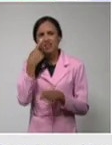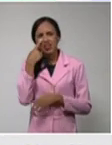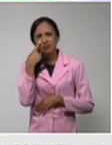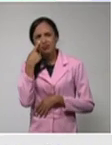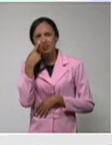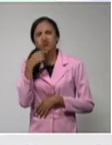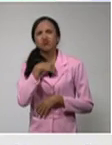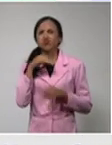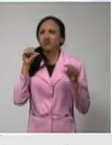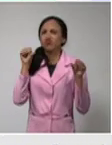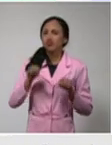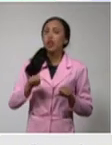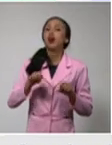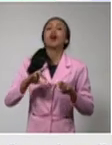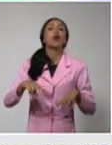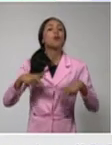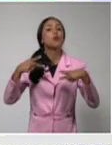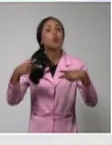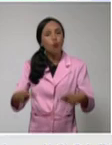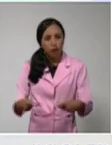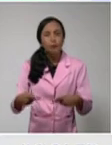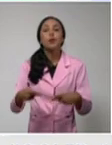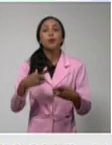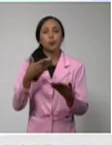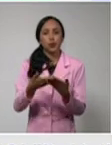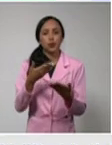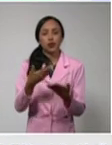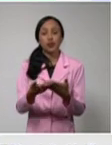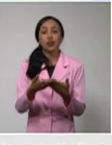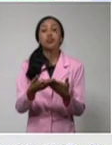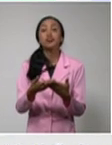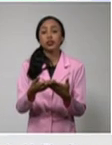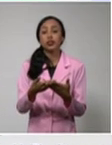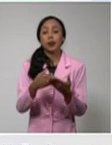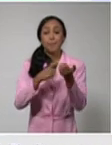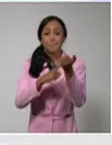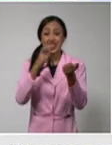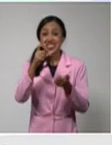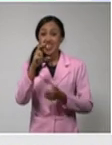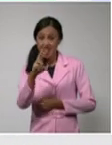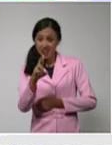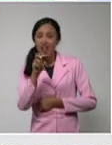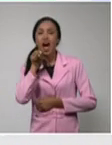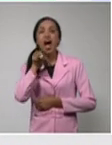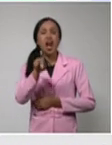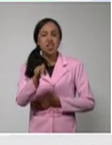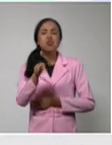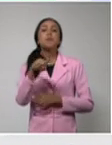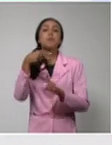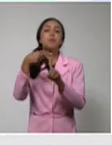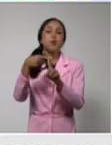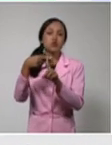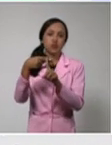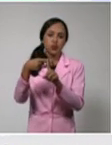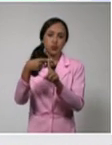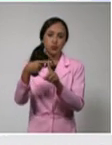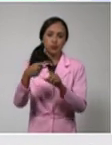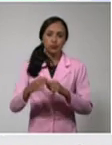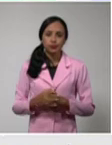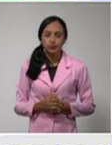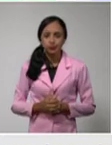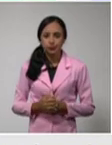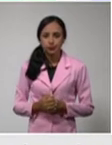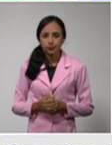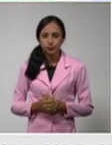se le vuelve a repetir y resulta positivo en el PCR en ese momento. Incluso ya